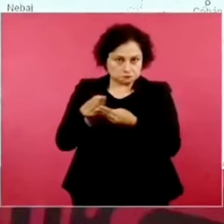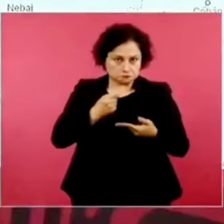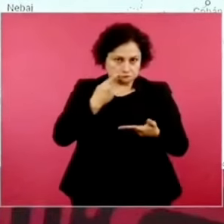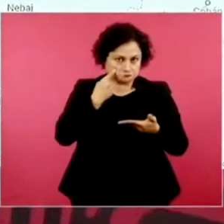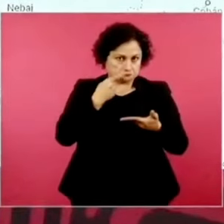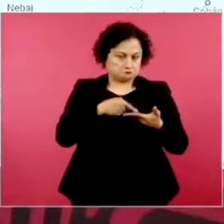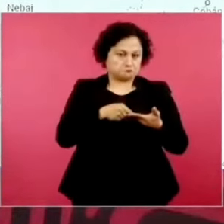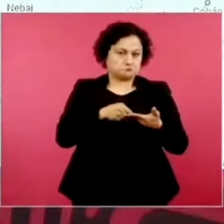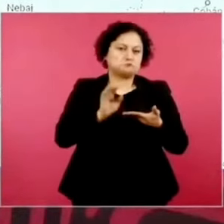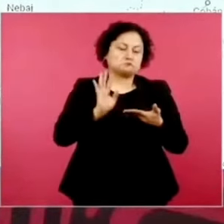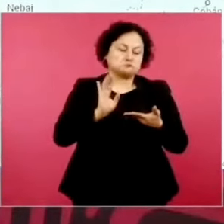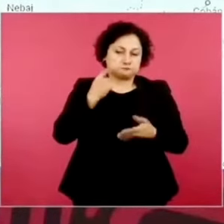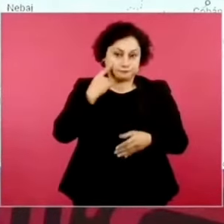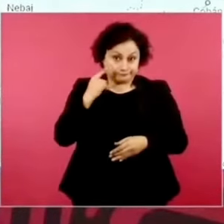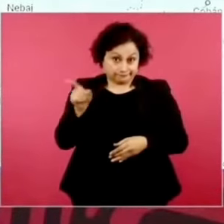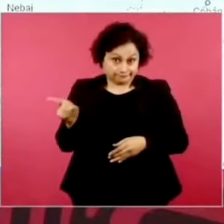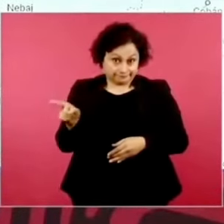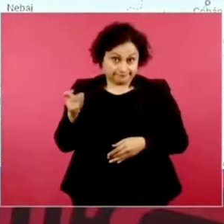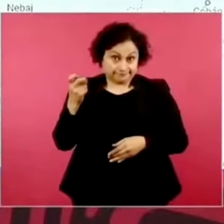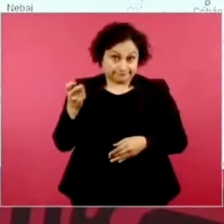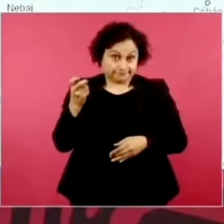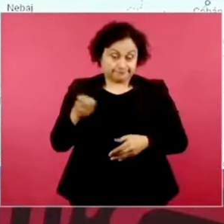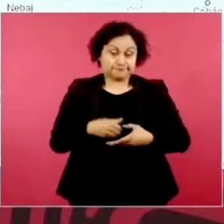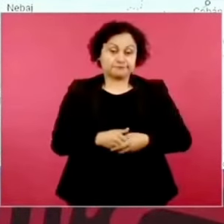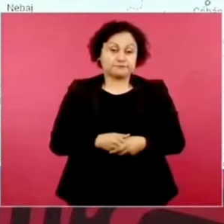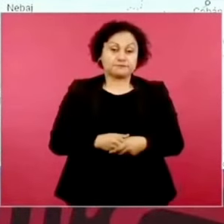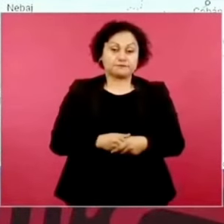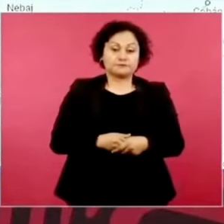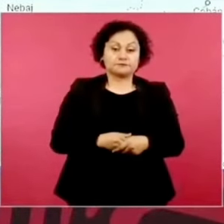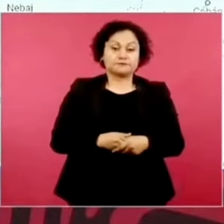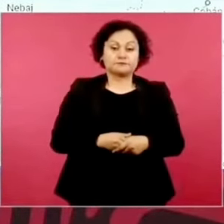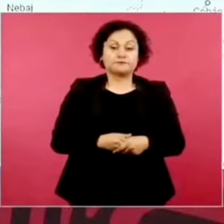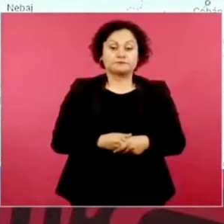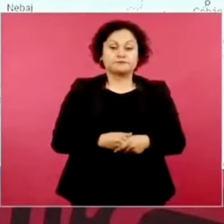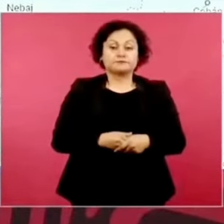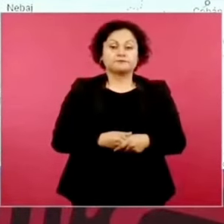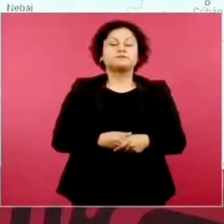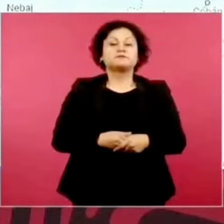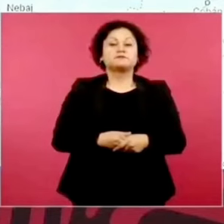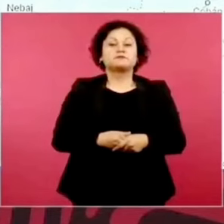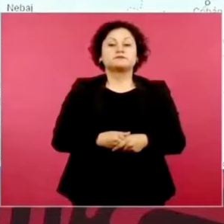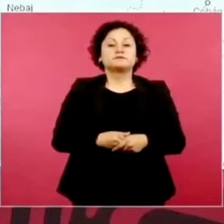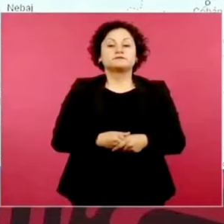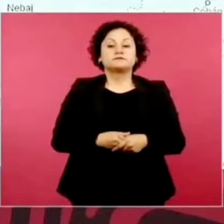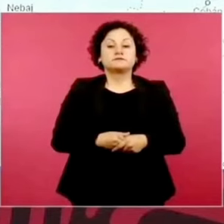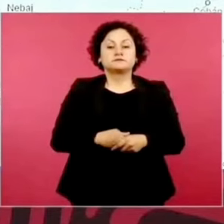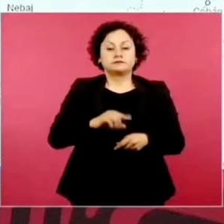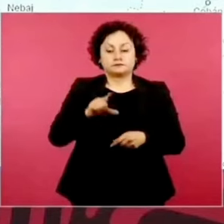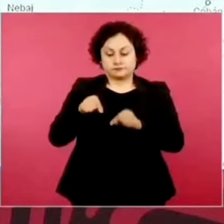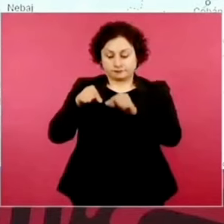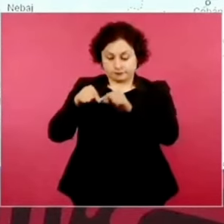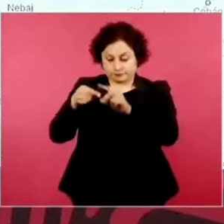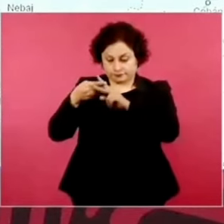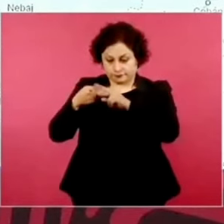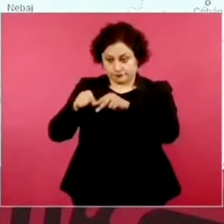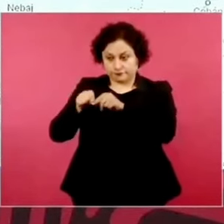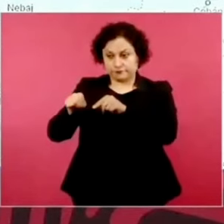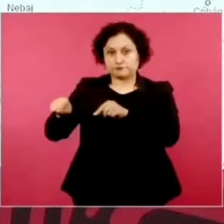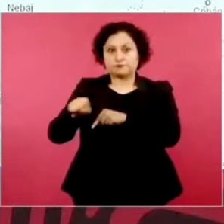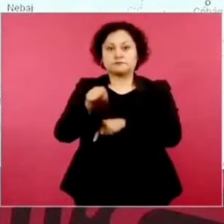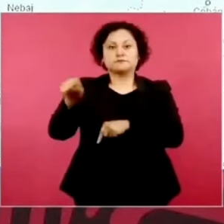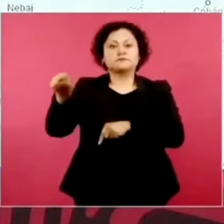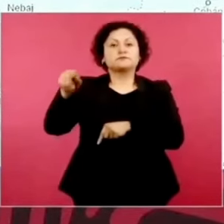Entonces, hablaron de frontera con Malapa, que no está tan cerca.